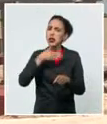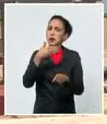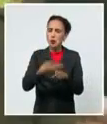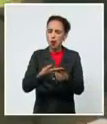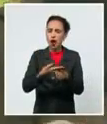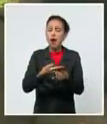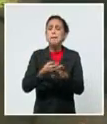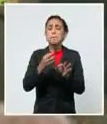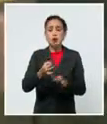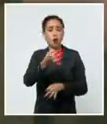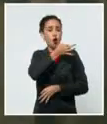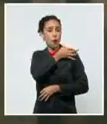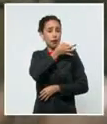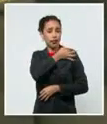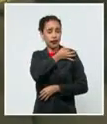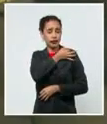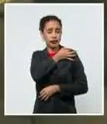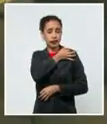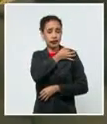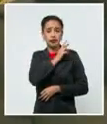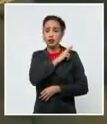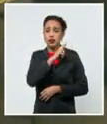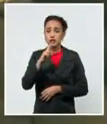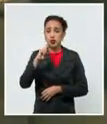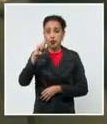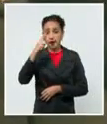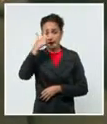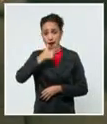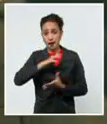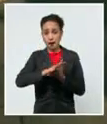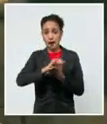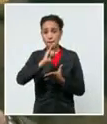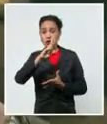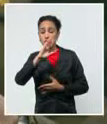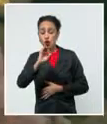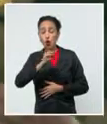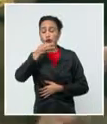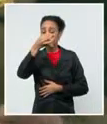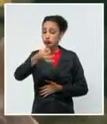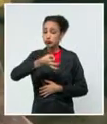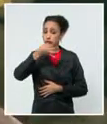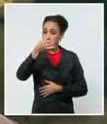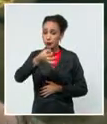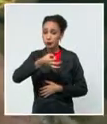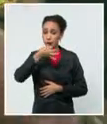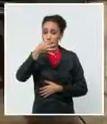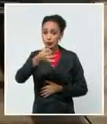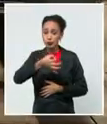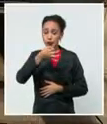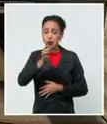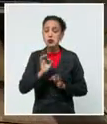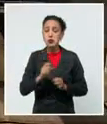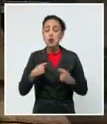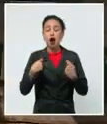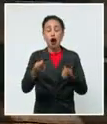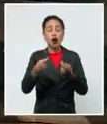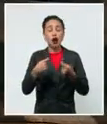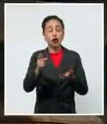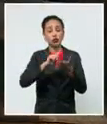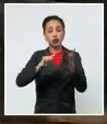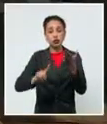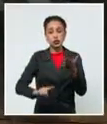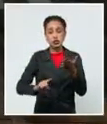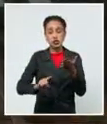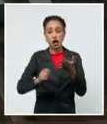el comandante de la Revolución, Ramiro Valdés Meléndez, hizo referencia a propósito del consumo de electricidad